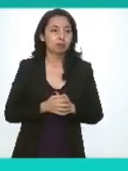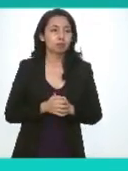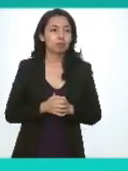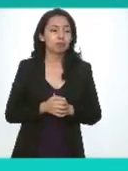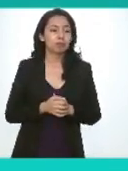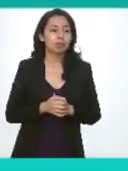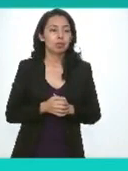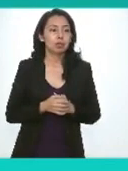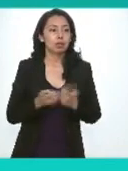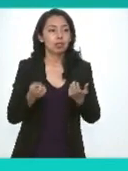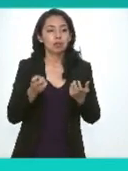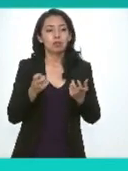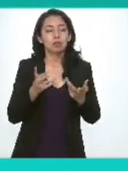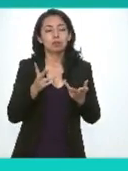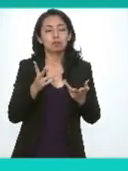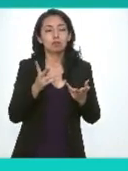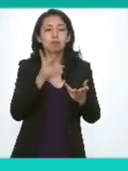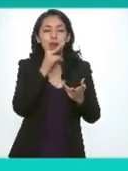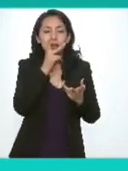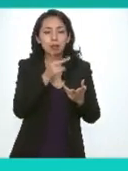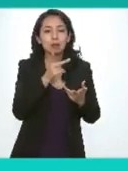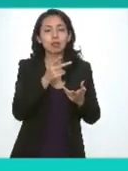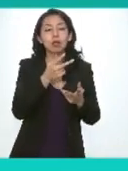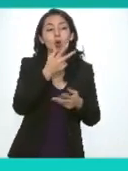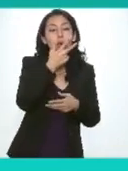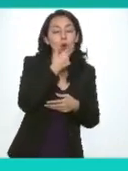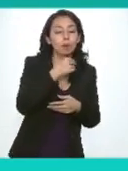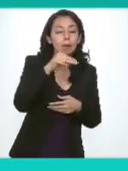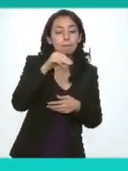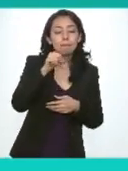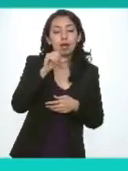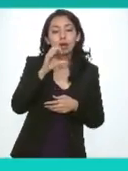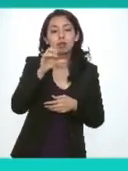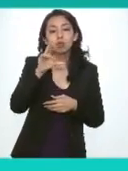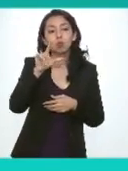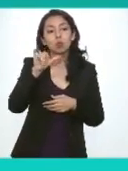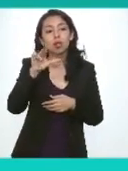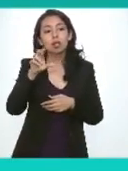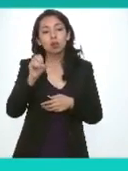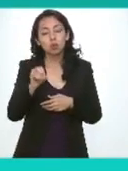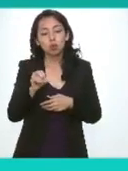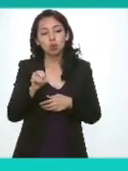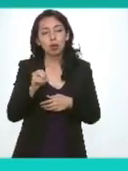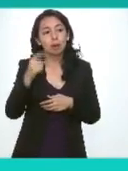y evita estas generalizaciones del masculino para incluir a cualquier